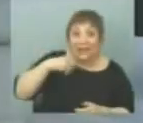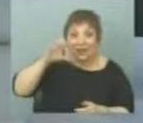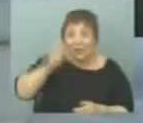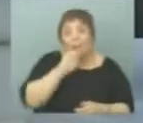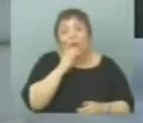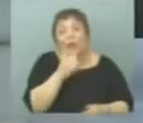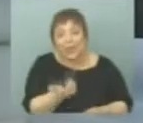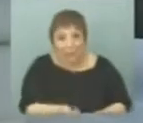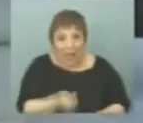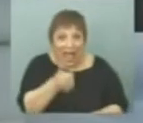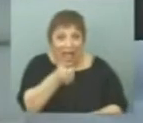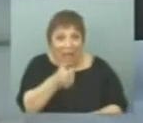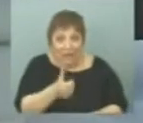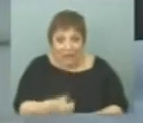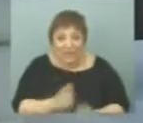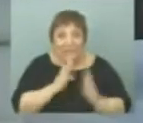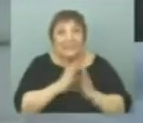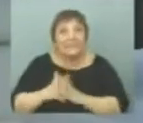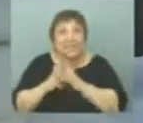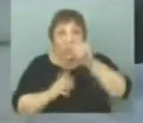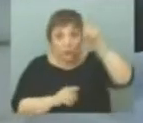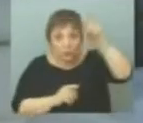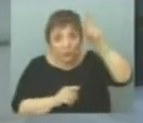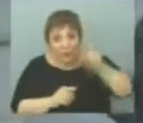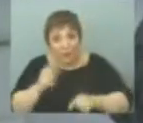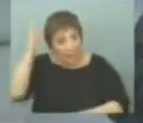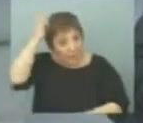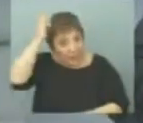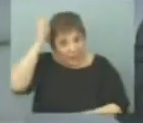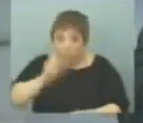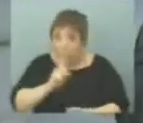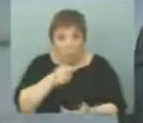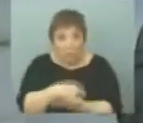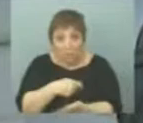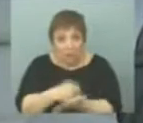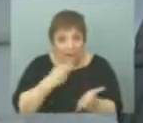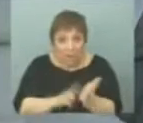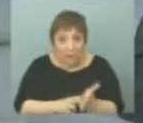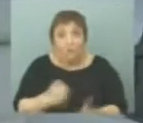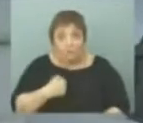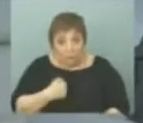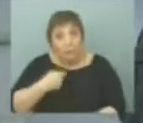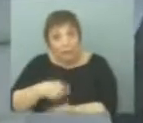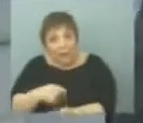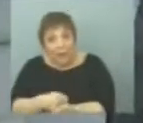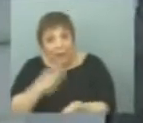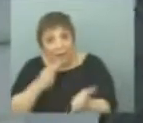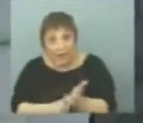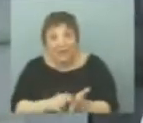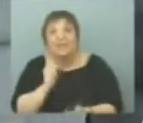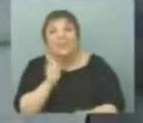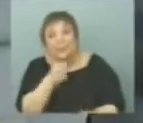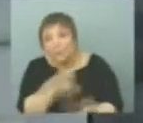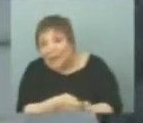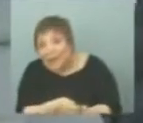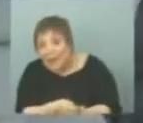arroz estadounidense en Perú no paga arancel, y nosotros pagamos arancel, usted se imaginará quién paga el arancel para